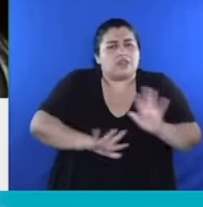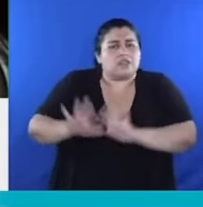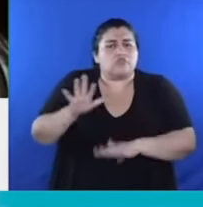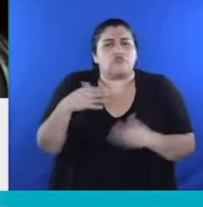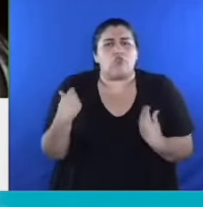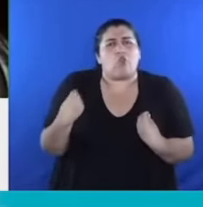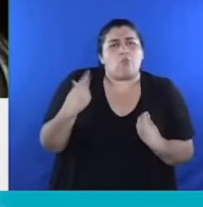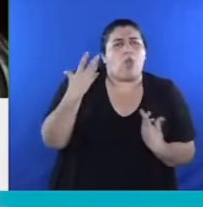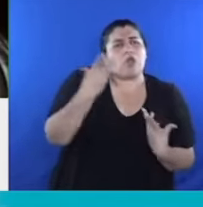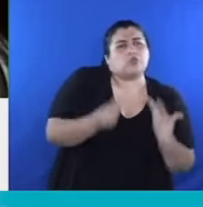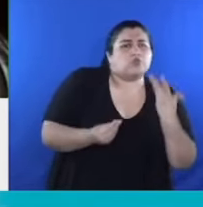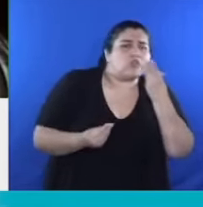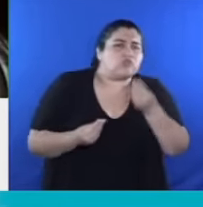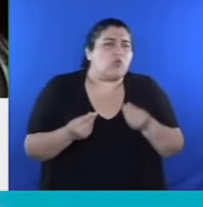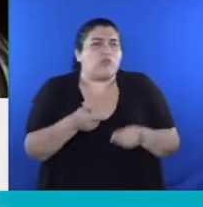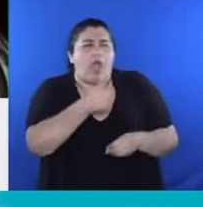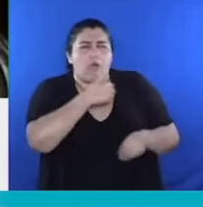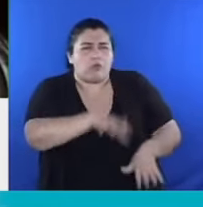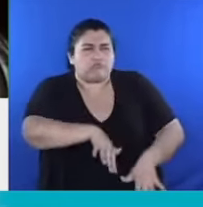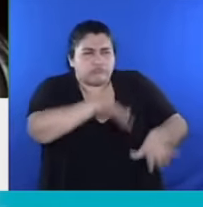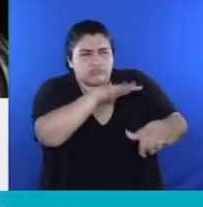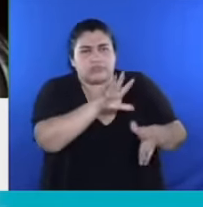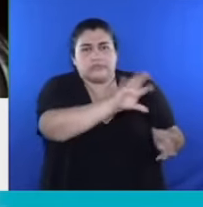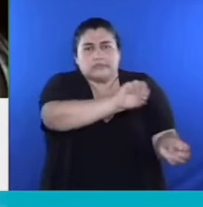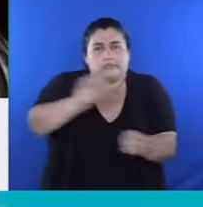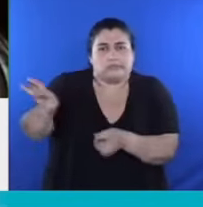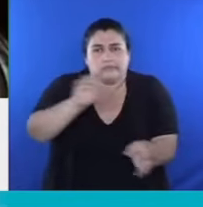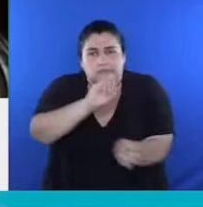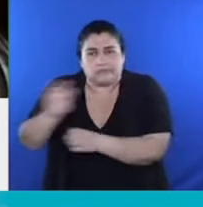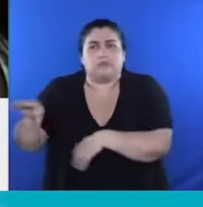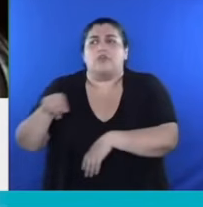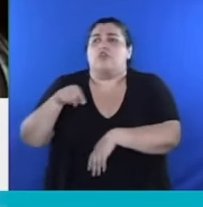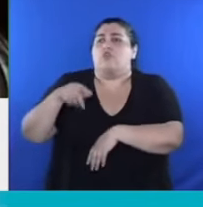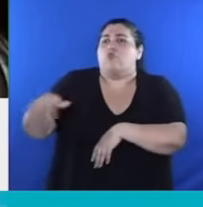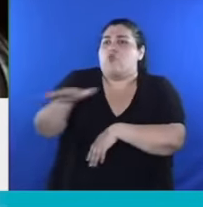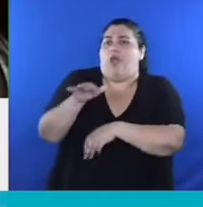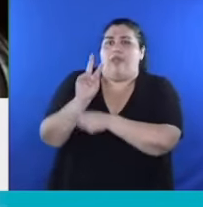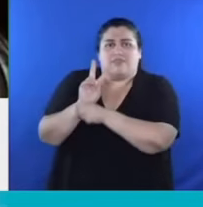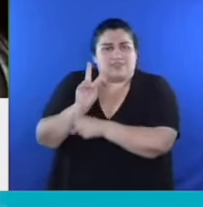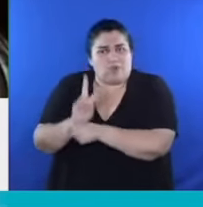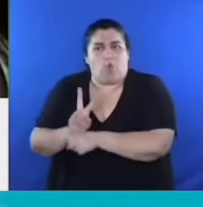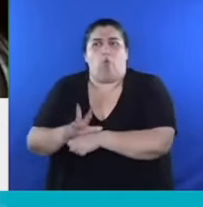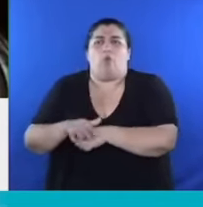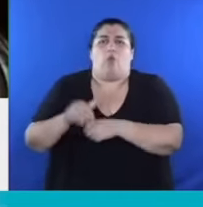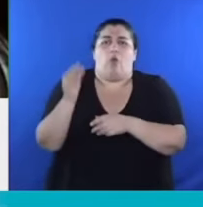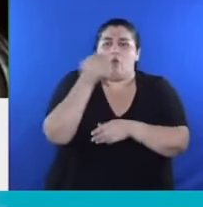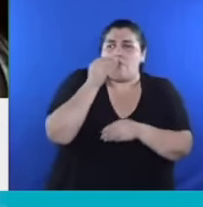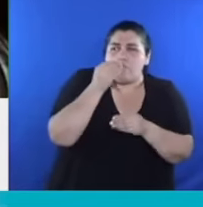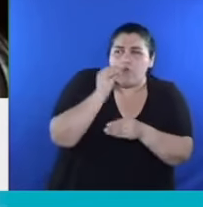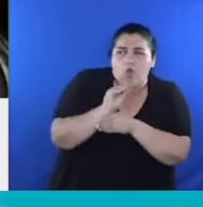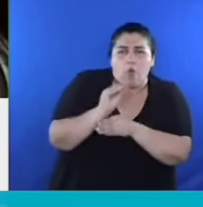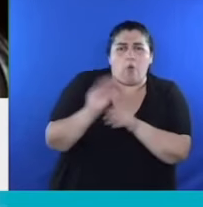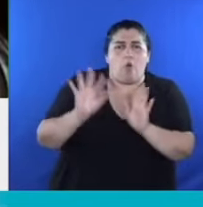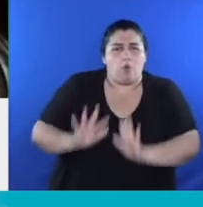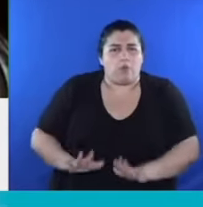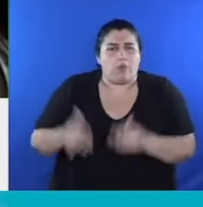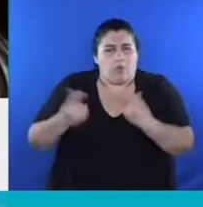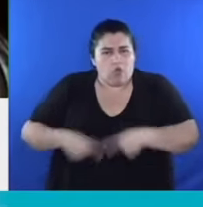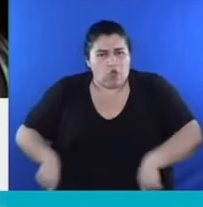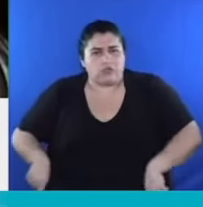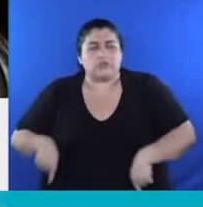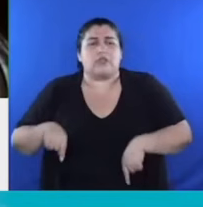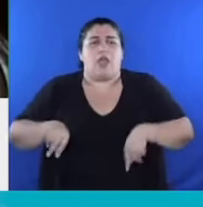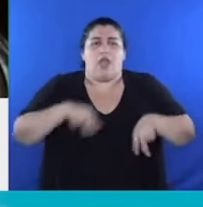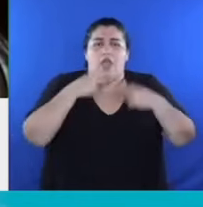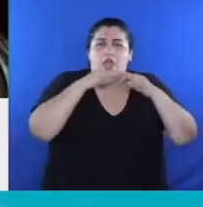evacuaban hacia los lugares más seguros, de qué manera organizaban hoyas populares, poner en pie comedores,